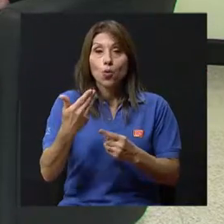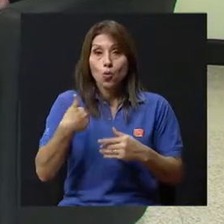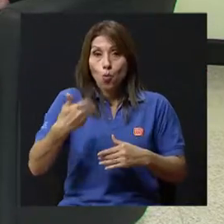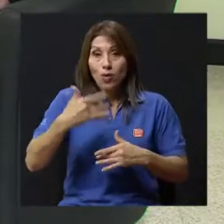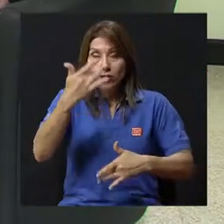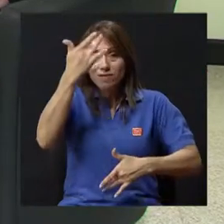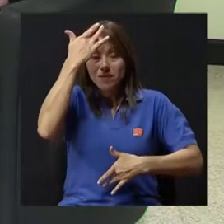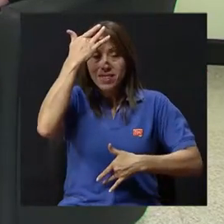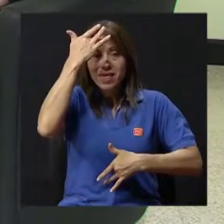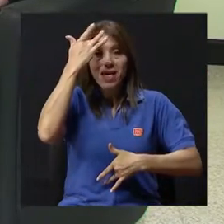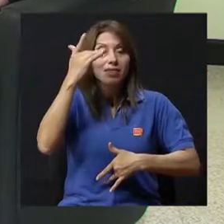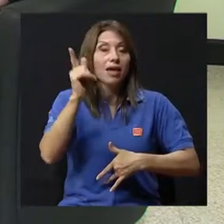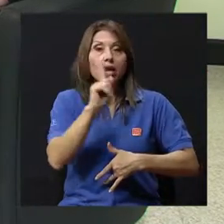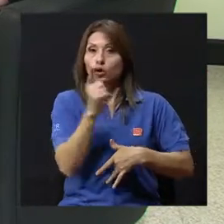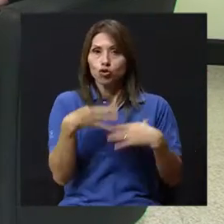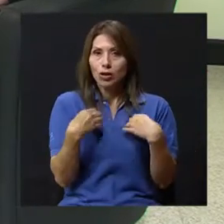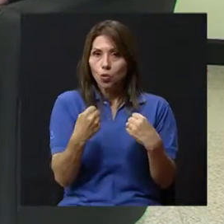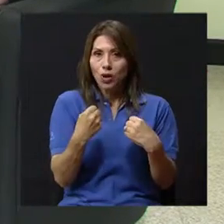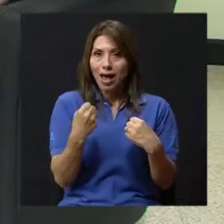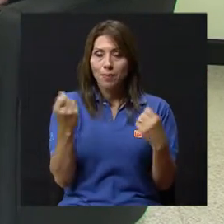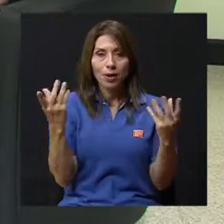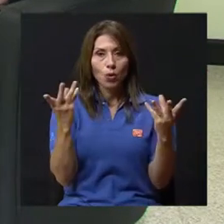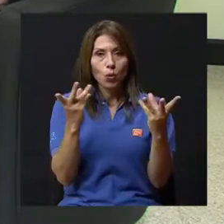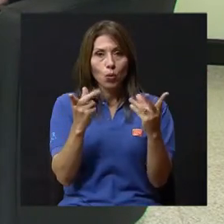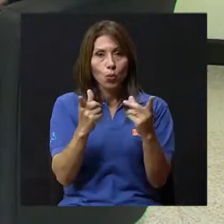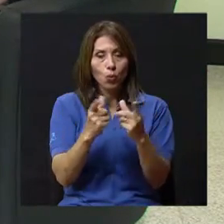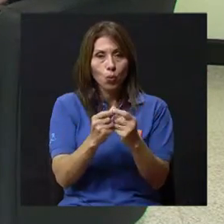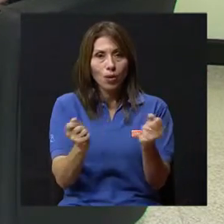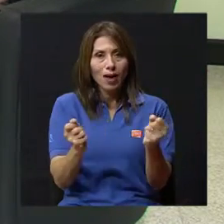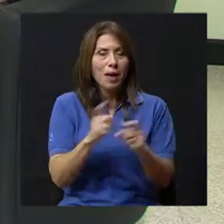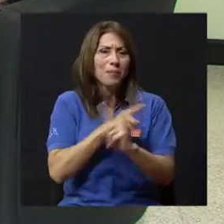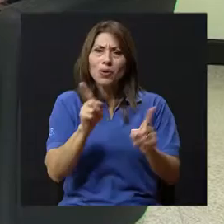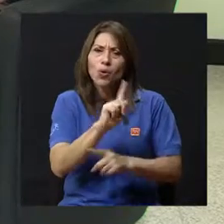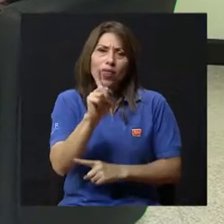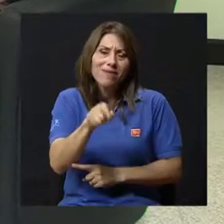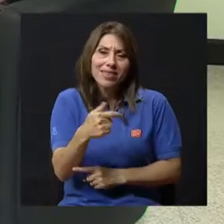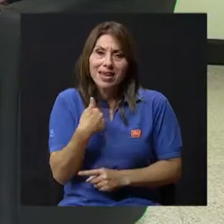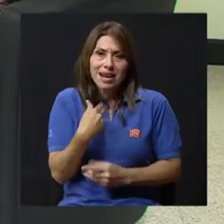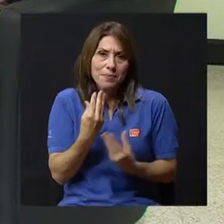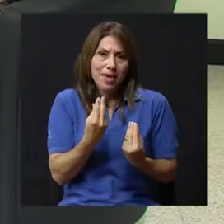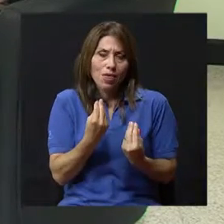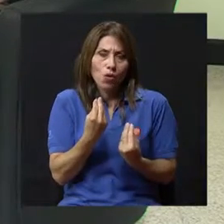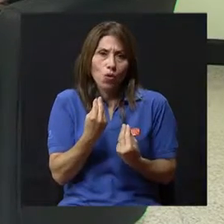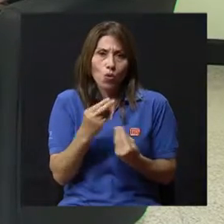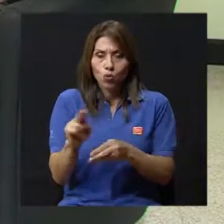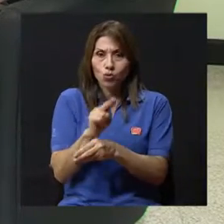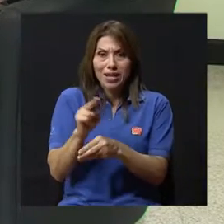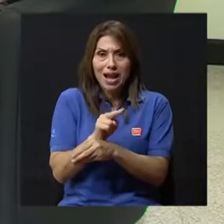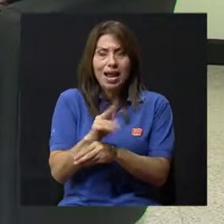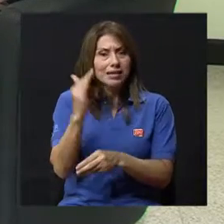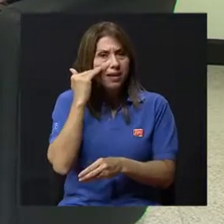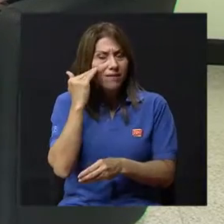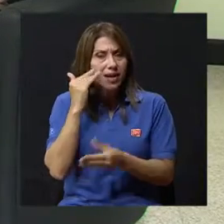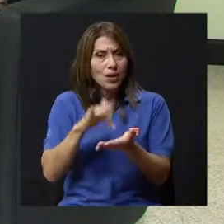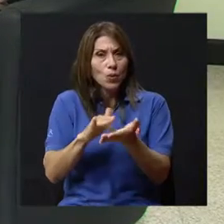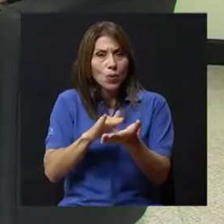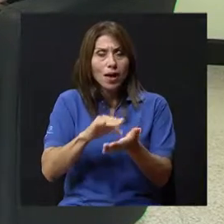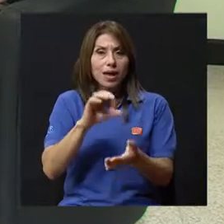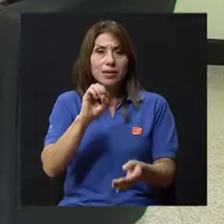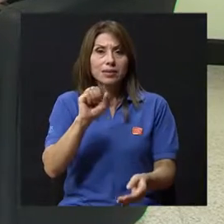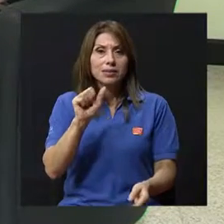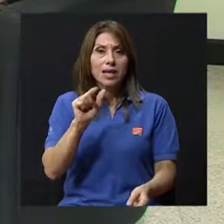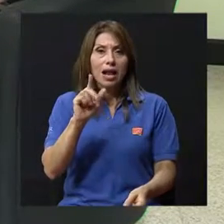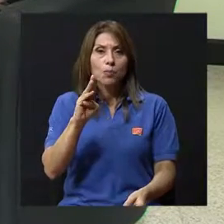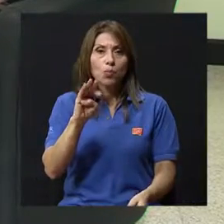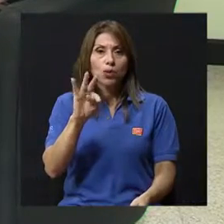tamaño de los niños que no tuvieron asma y no van a tener problemas. Así que, no hay que tenerle miedo a las bombitas y saber que el salbutamol es un medicamento